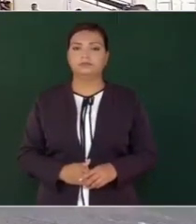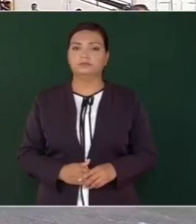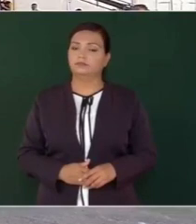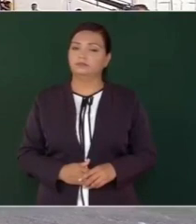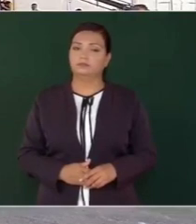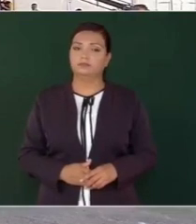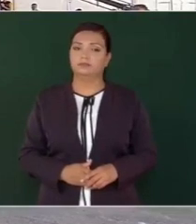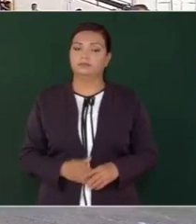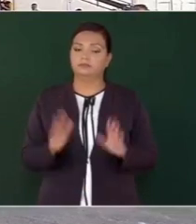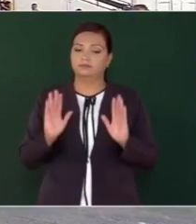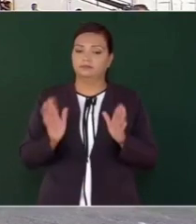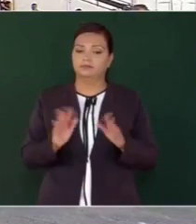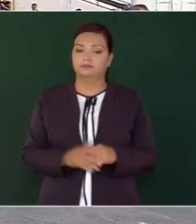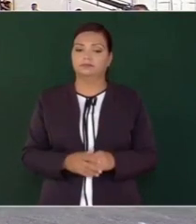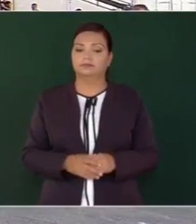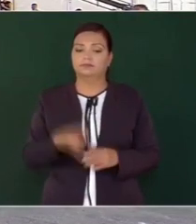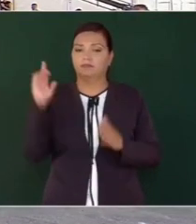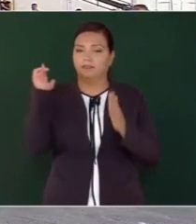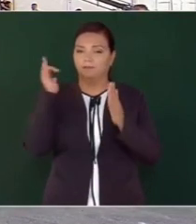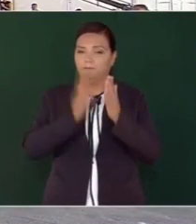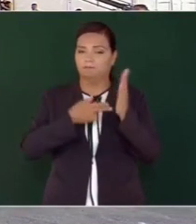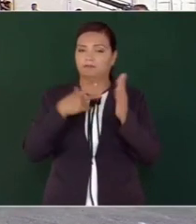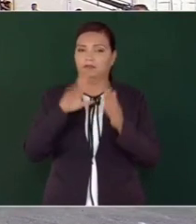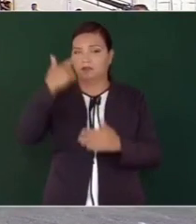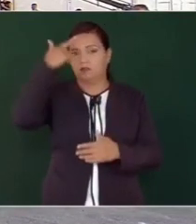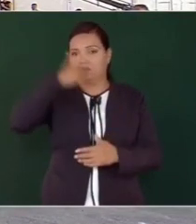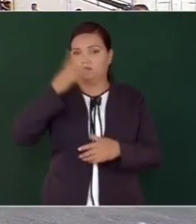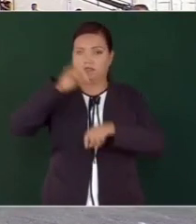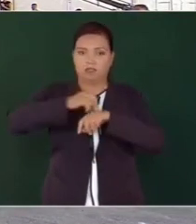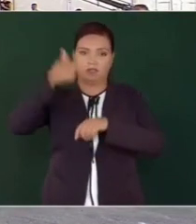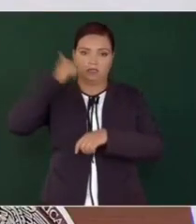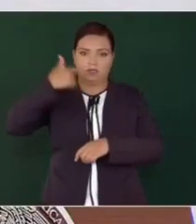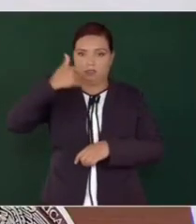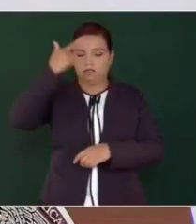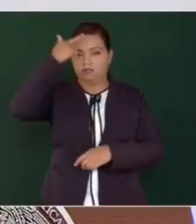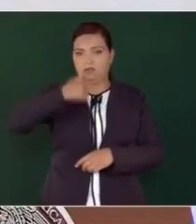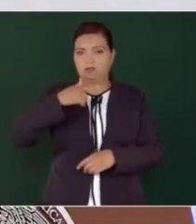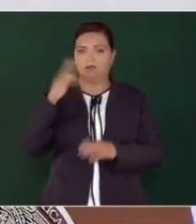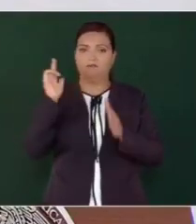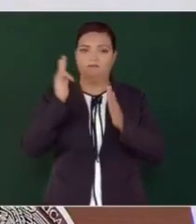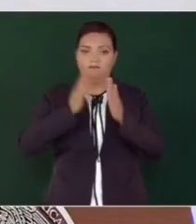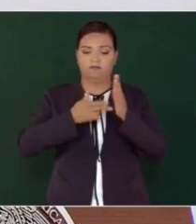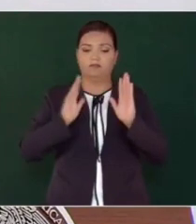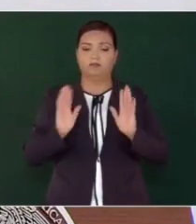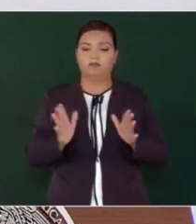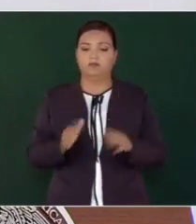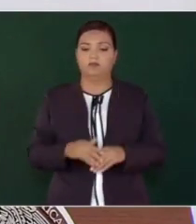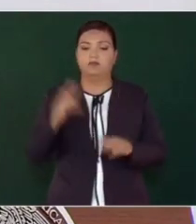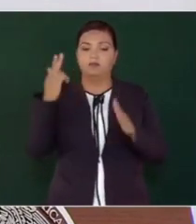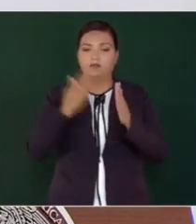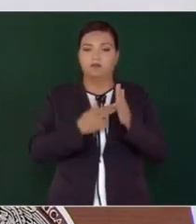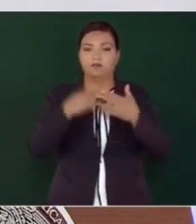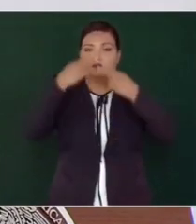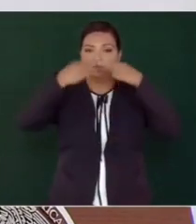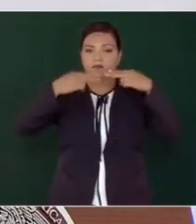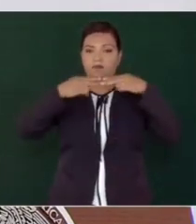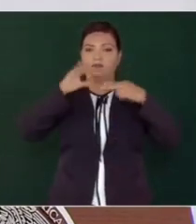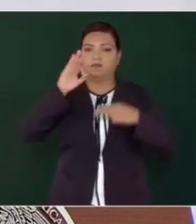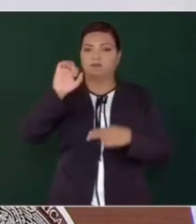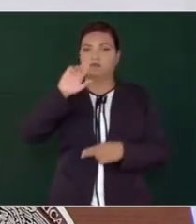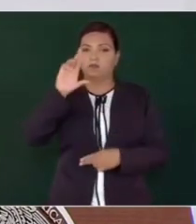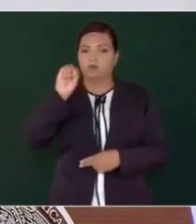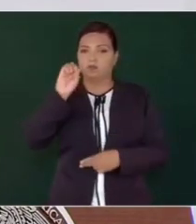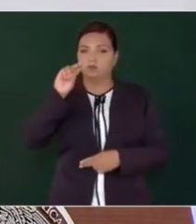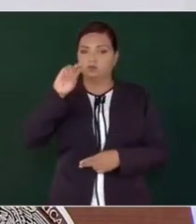Sí, ya se firmó anoche, ayer a las 7 de la noche se firmó, firmó la empresa Ferrosur,